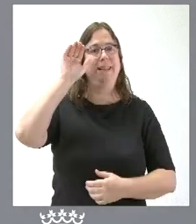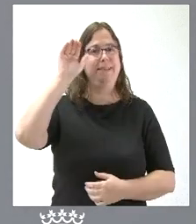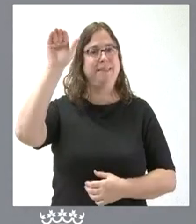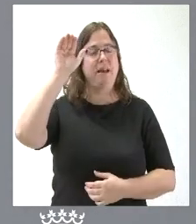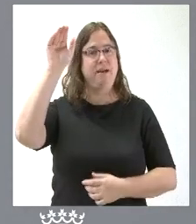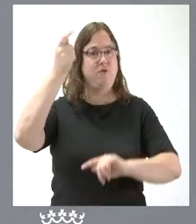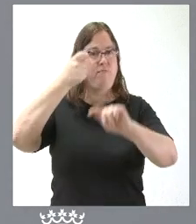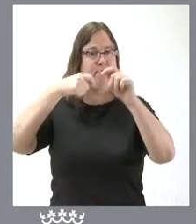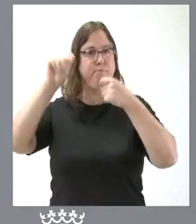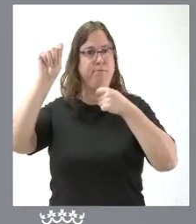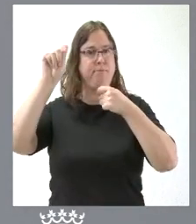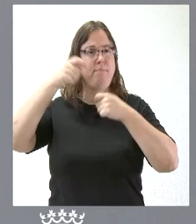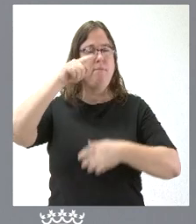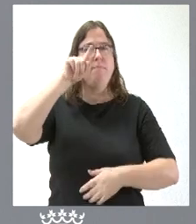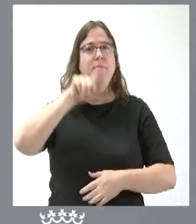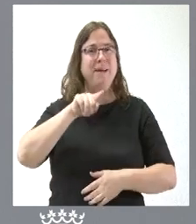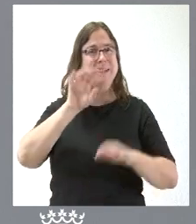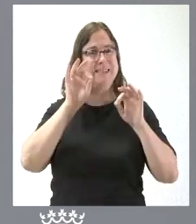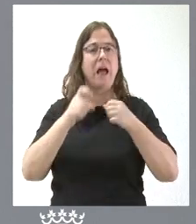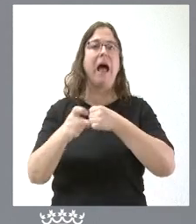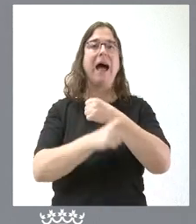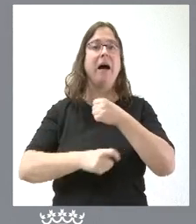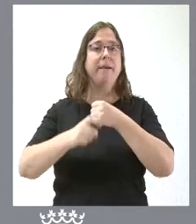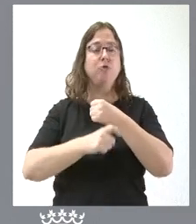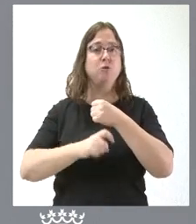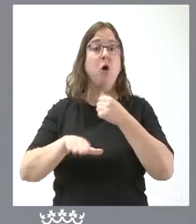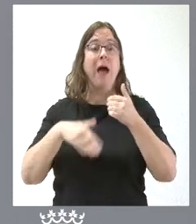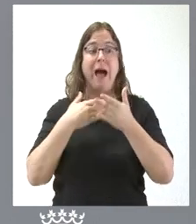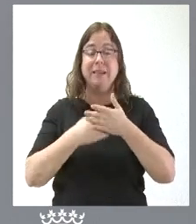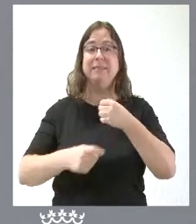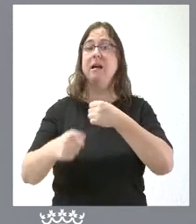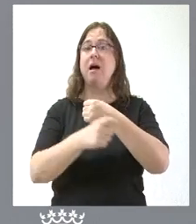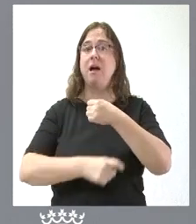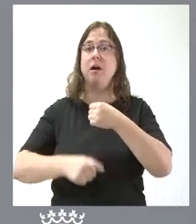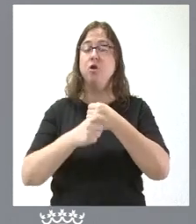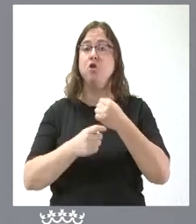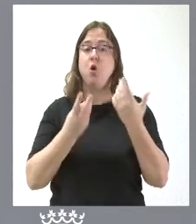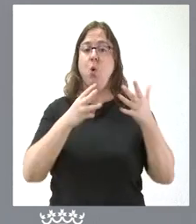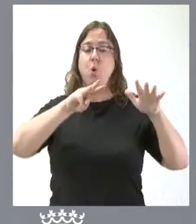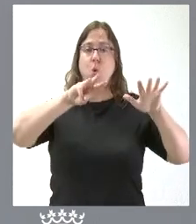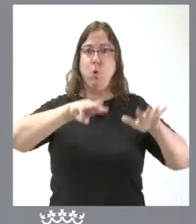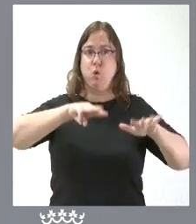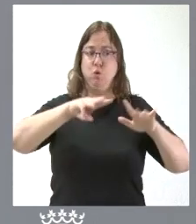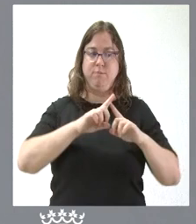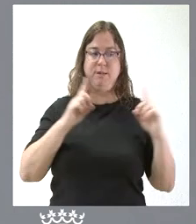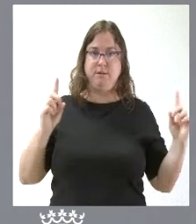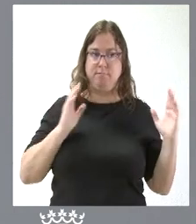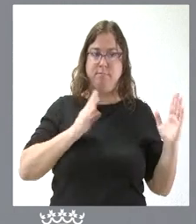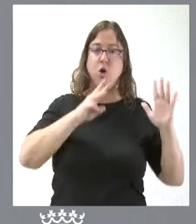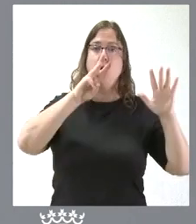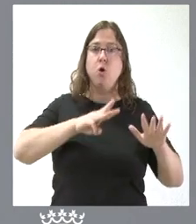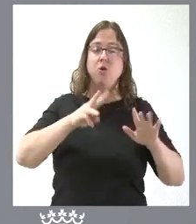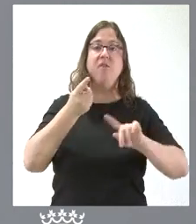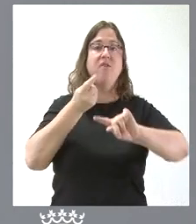agosto. Hasta este mes, los ocho primeros meses del año, Castilla y León sube sus